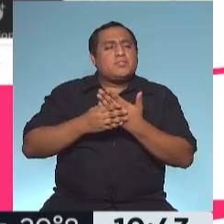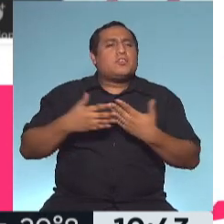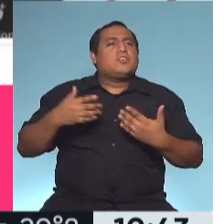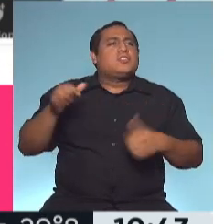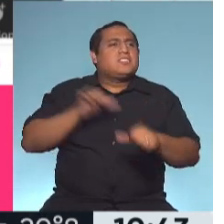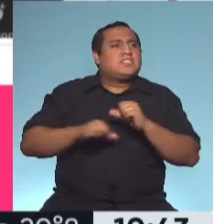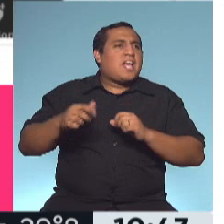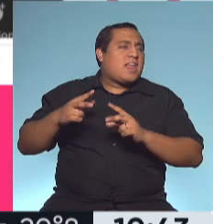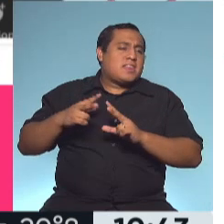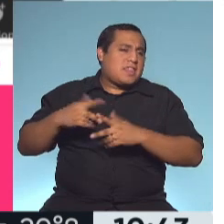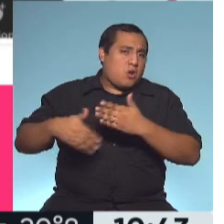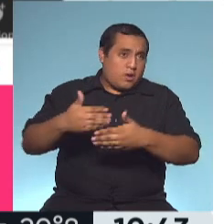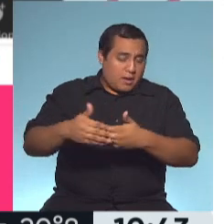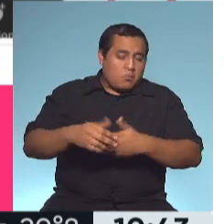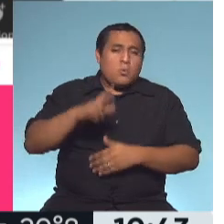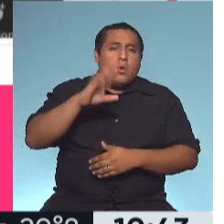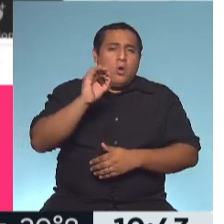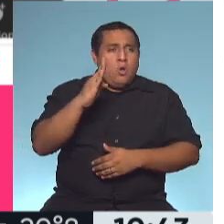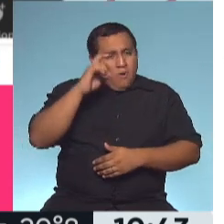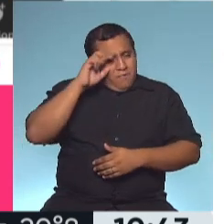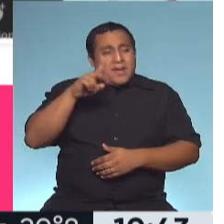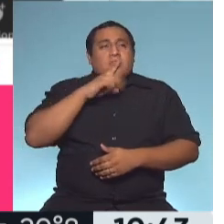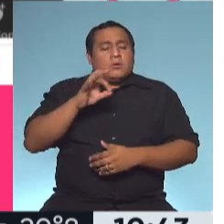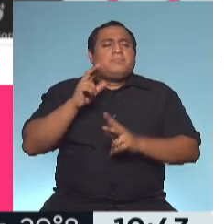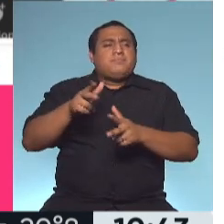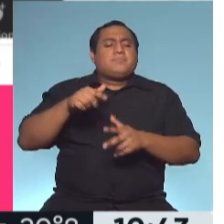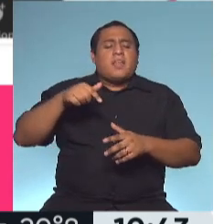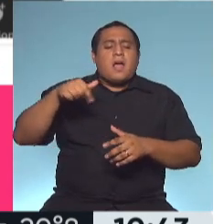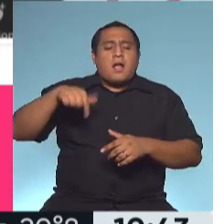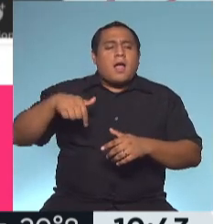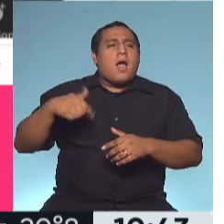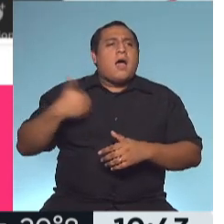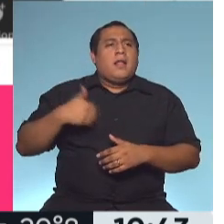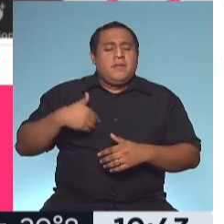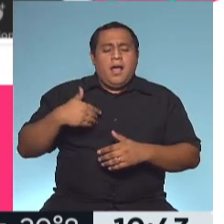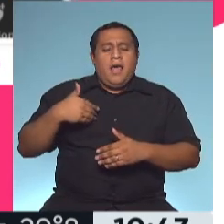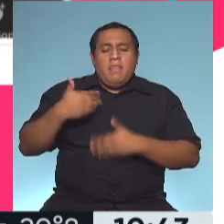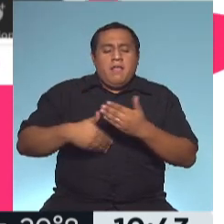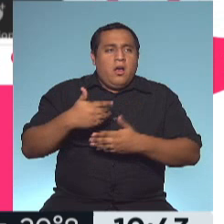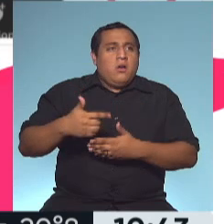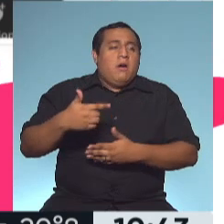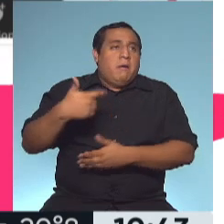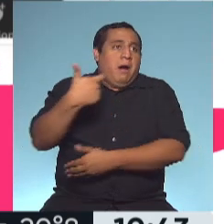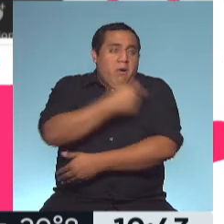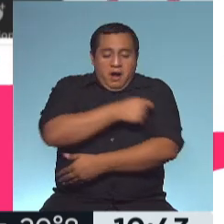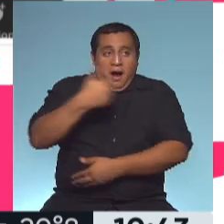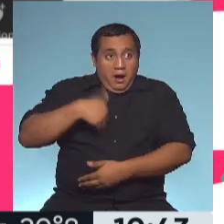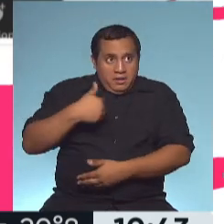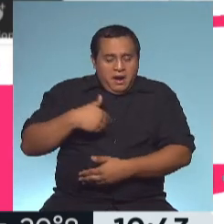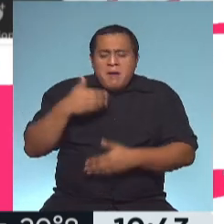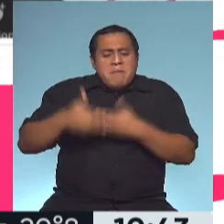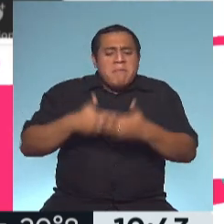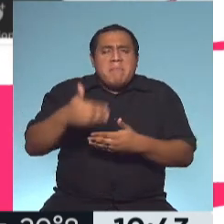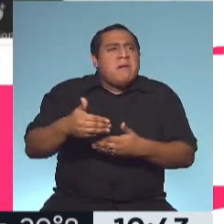Tecnología, con Roberto Salvareza, y nos habló de desarrollos locales de la vacuna argentina. ¿Qué sabes sobre los avances que se están